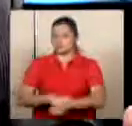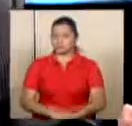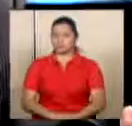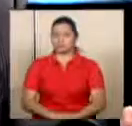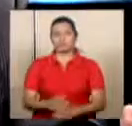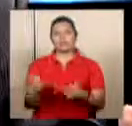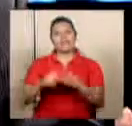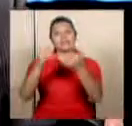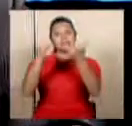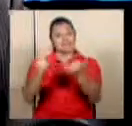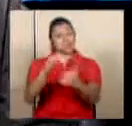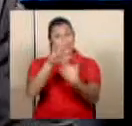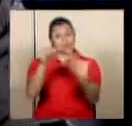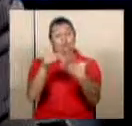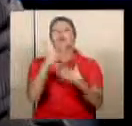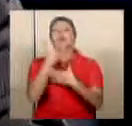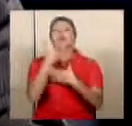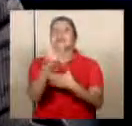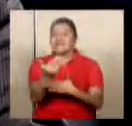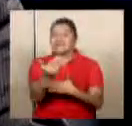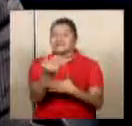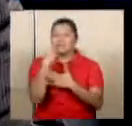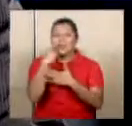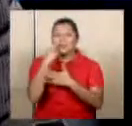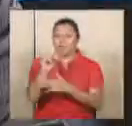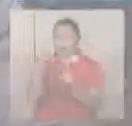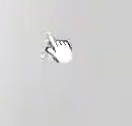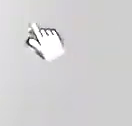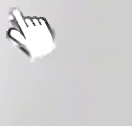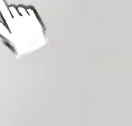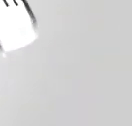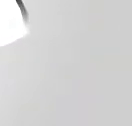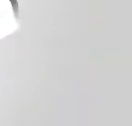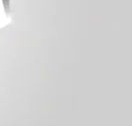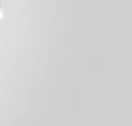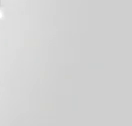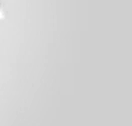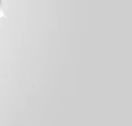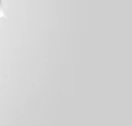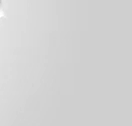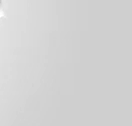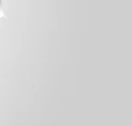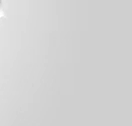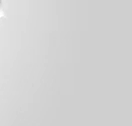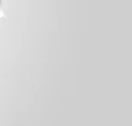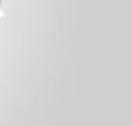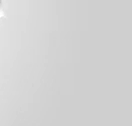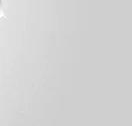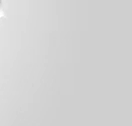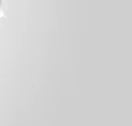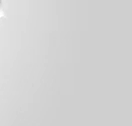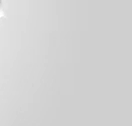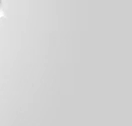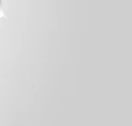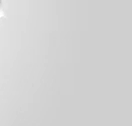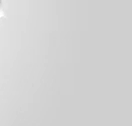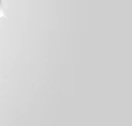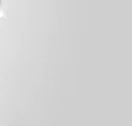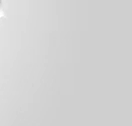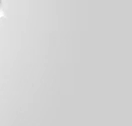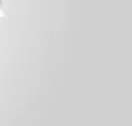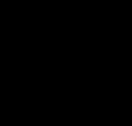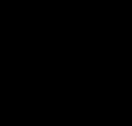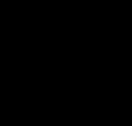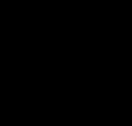de momento eso es todo gracias por estar con nosotros en resumen